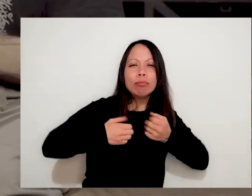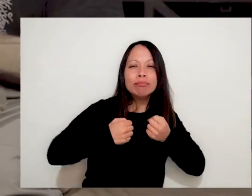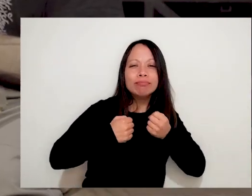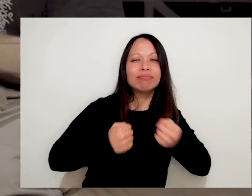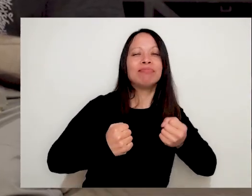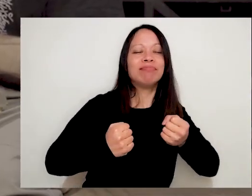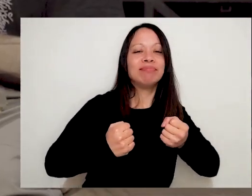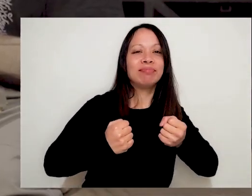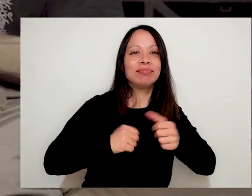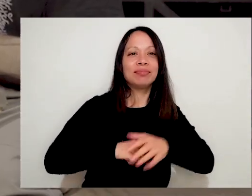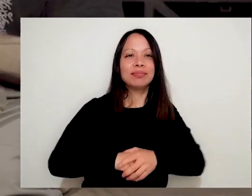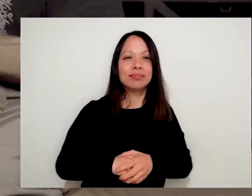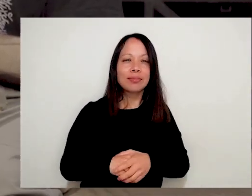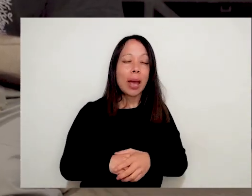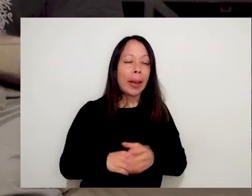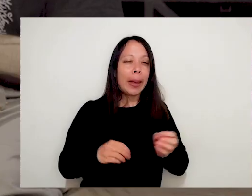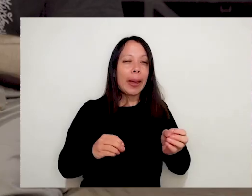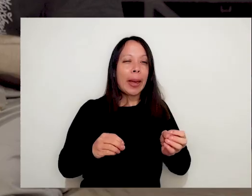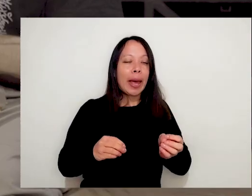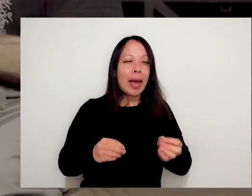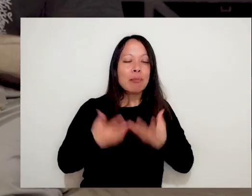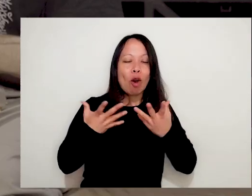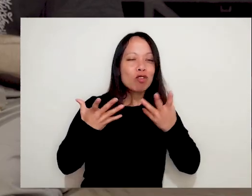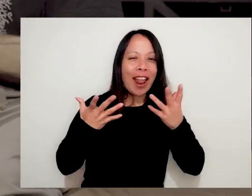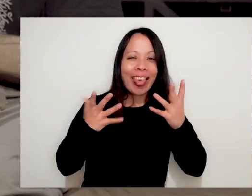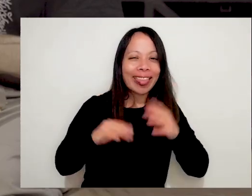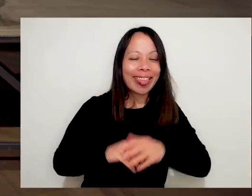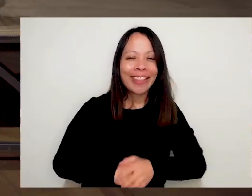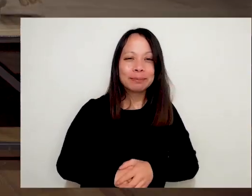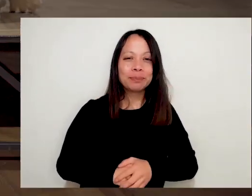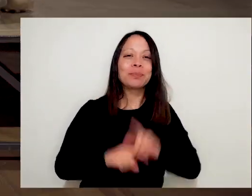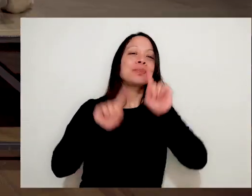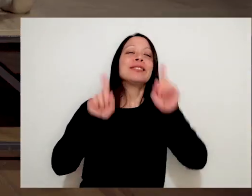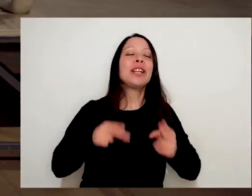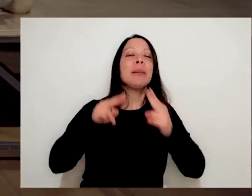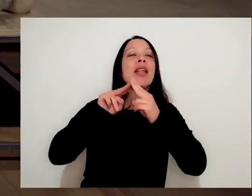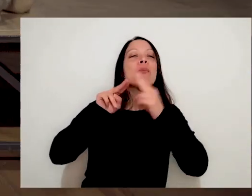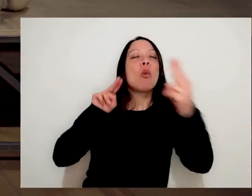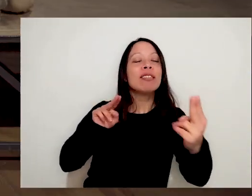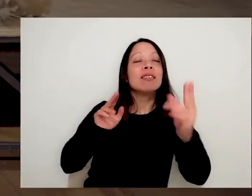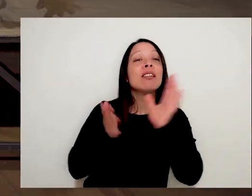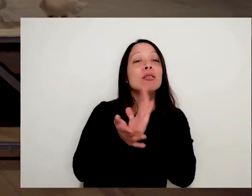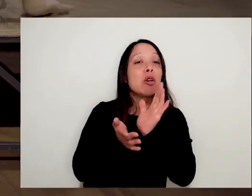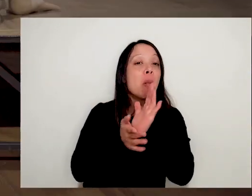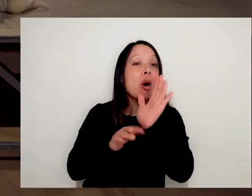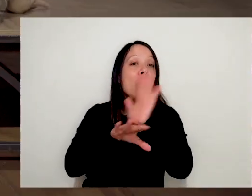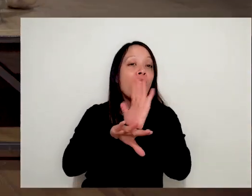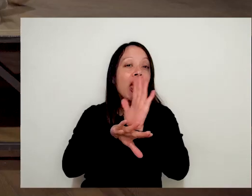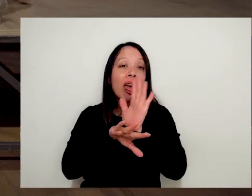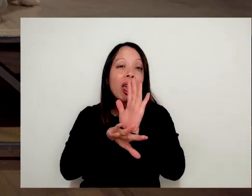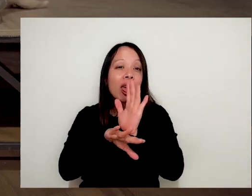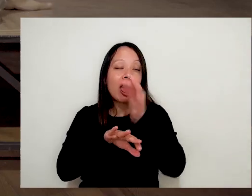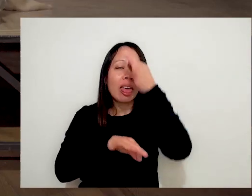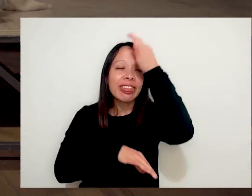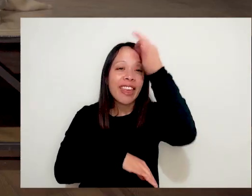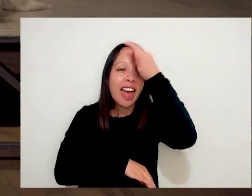poner el cuerpo, que es muy... Abre las palmas de las manos. Emocionante. Y también esta posibilidad de puentes de que nunca se hizo en un